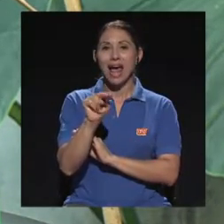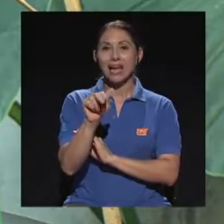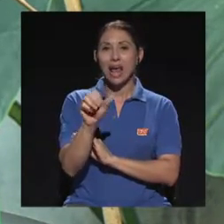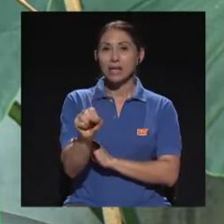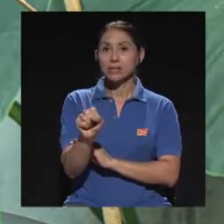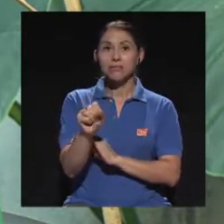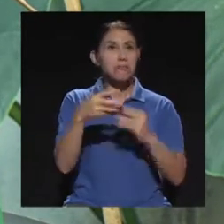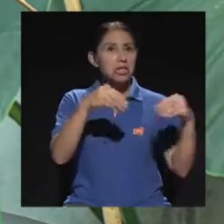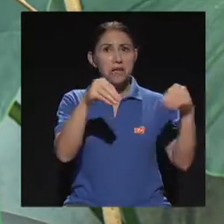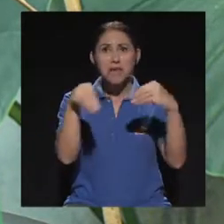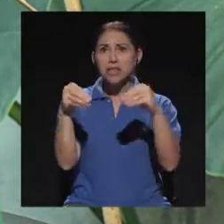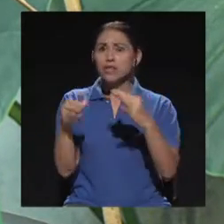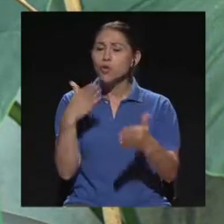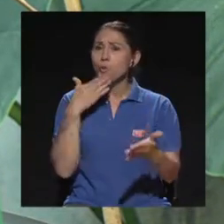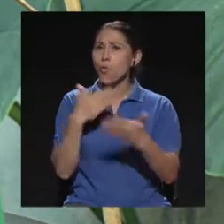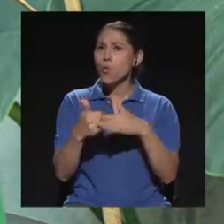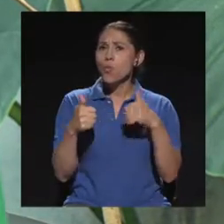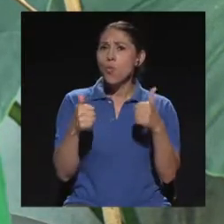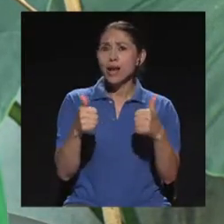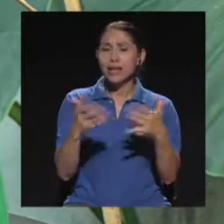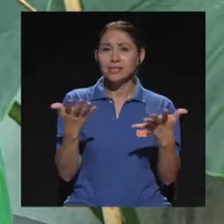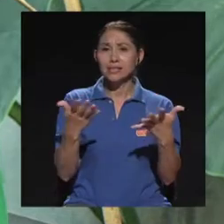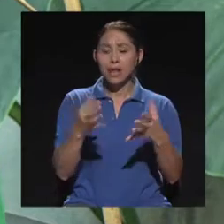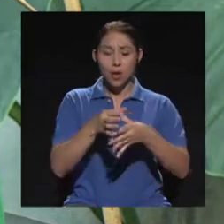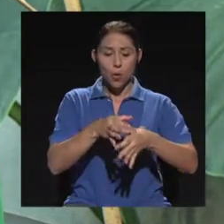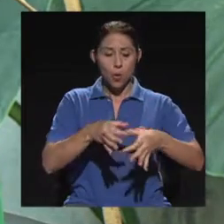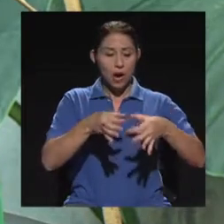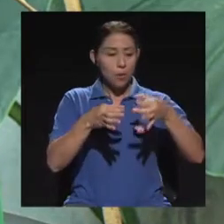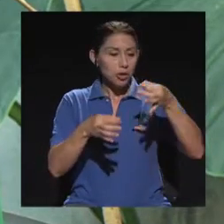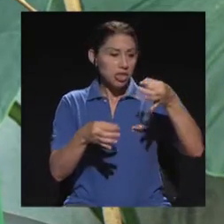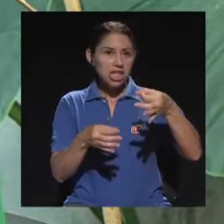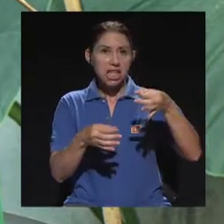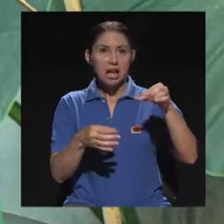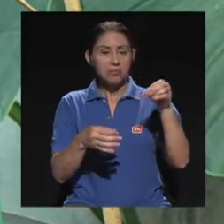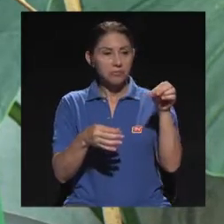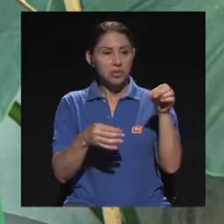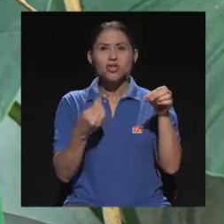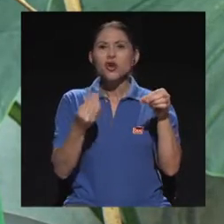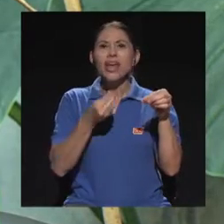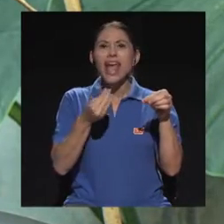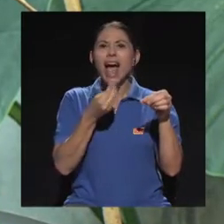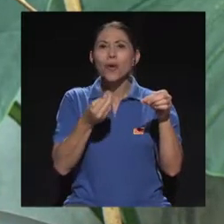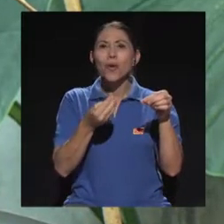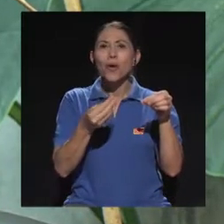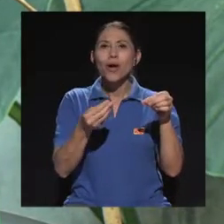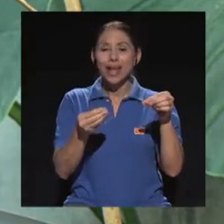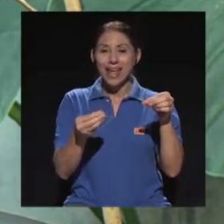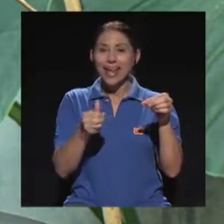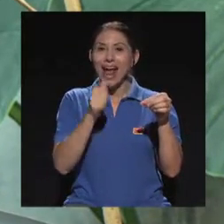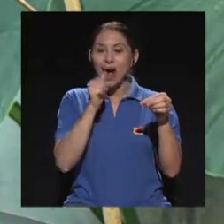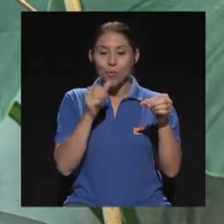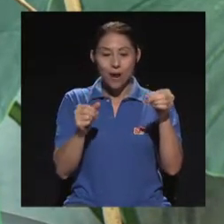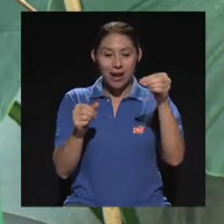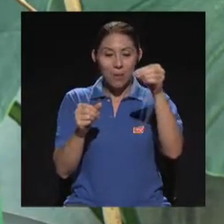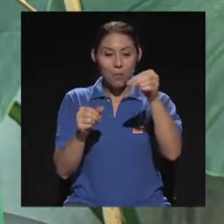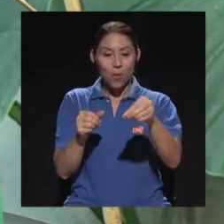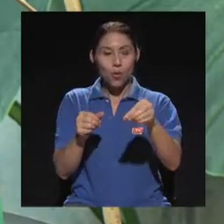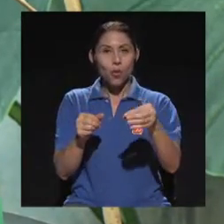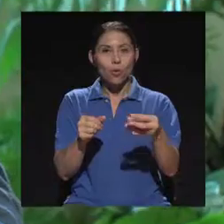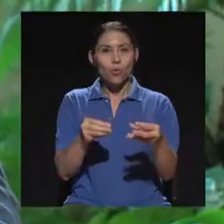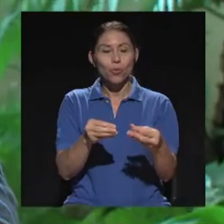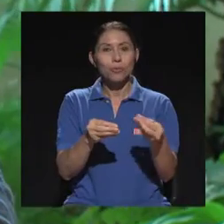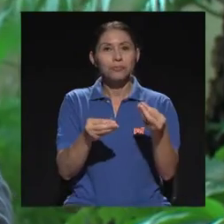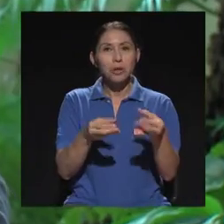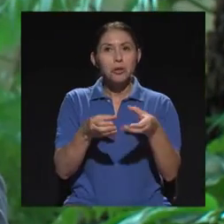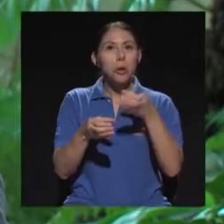o sea, y funcionan una tizana, yo cojo la bolsita, la pongo en agua, pero no sé cuántos principios activos tiene